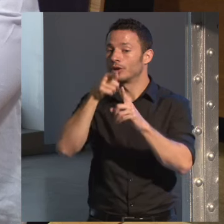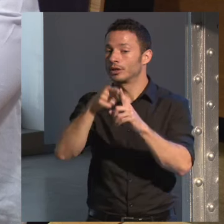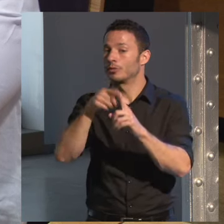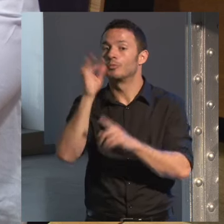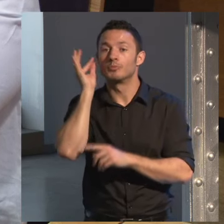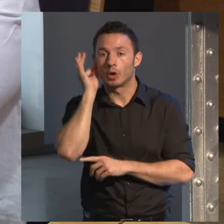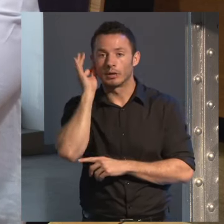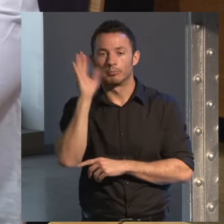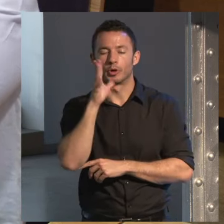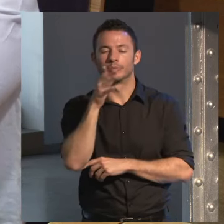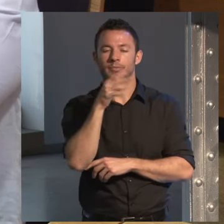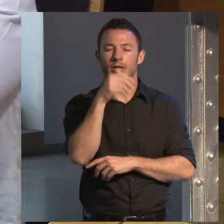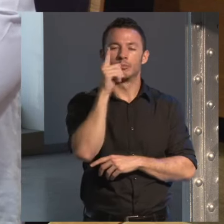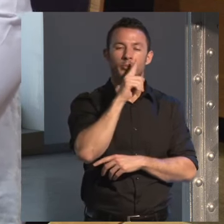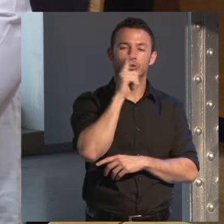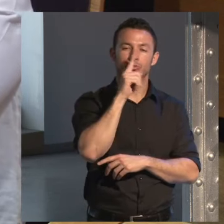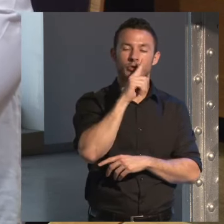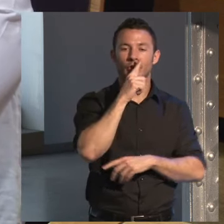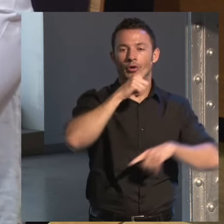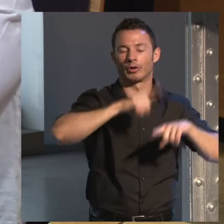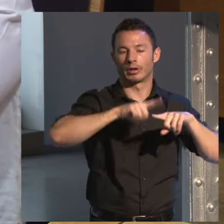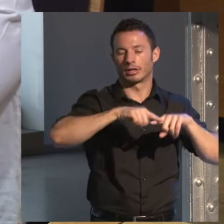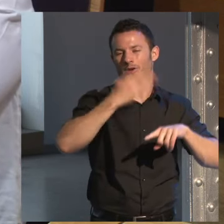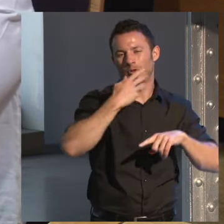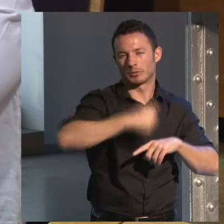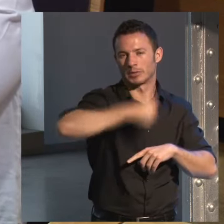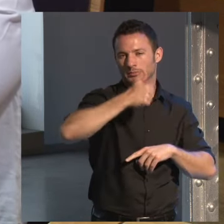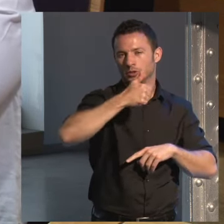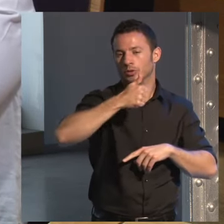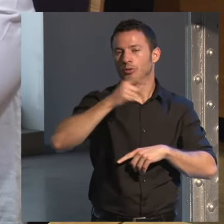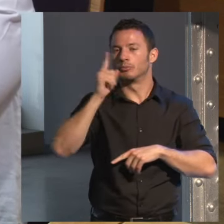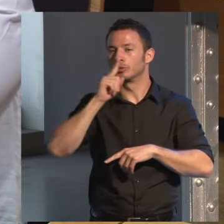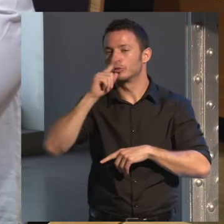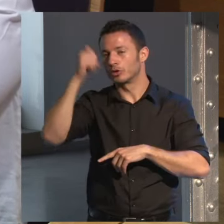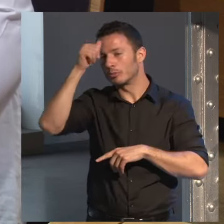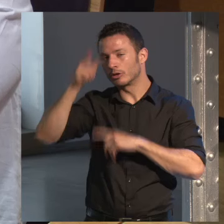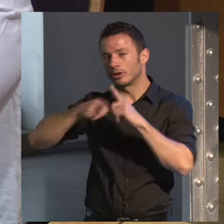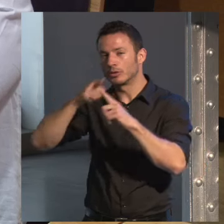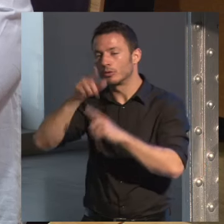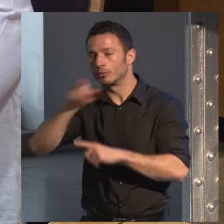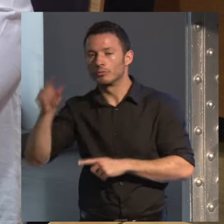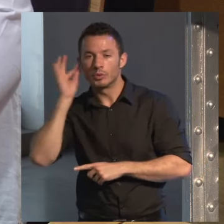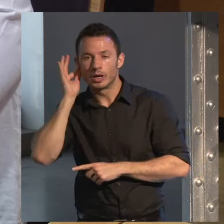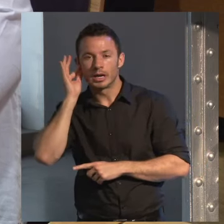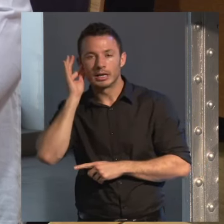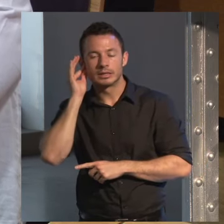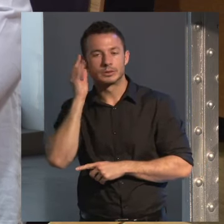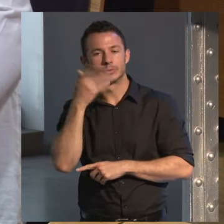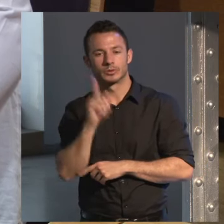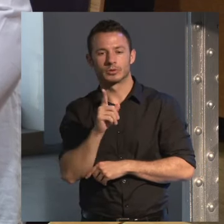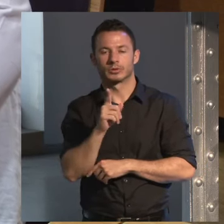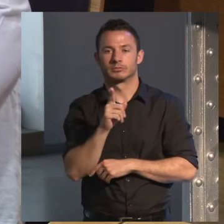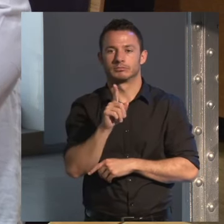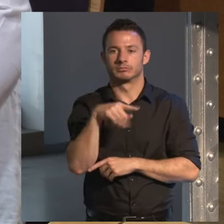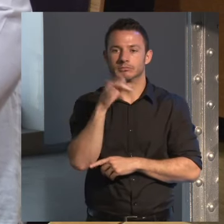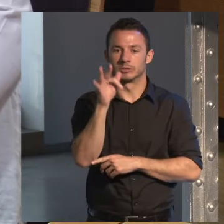quizás la que más se conoce y una vez escrita cómo surge la idea de presentarse a los premios Planeta y cómo se